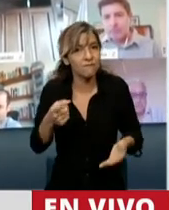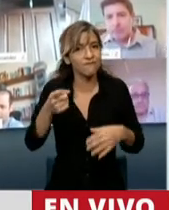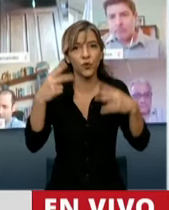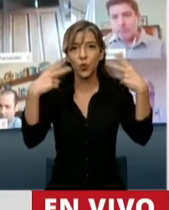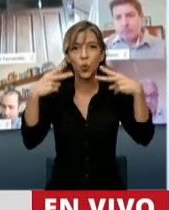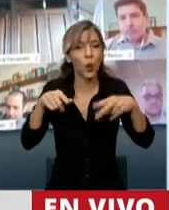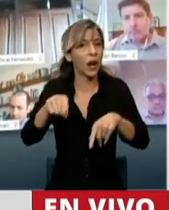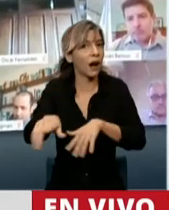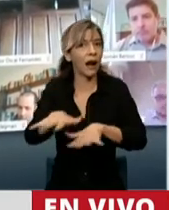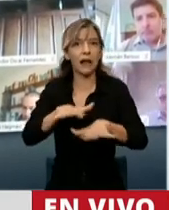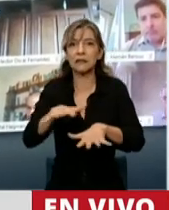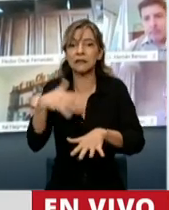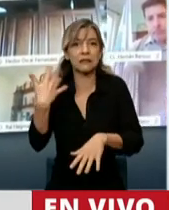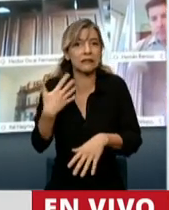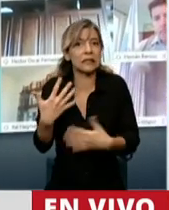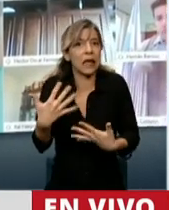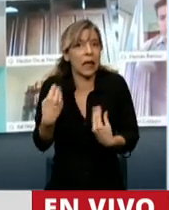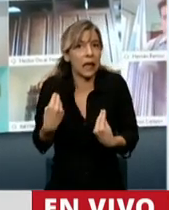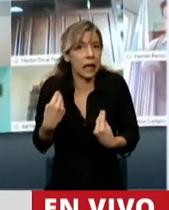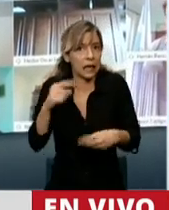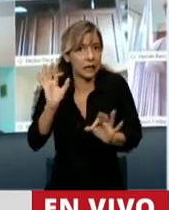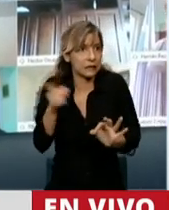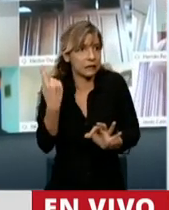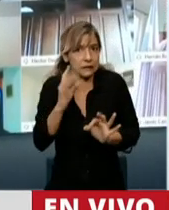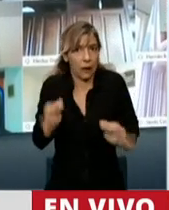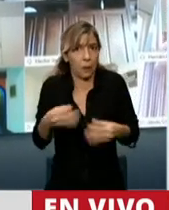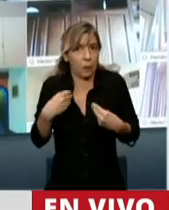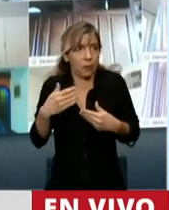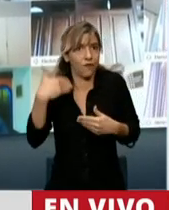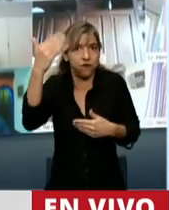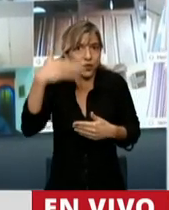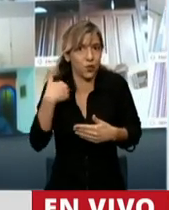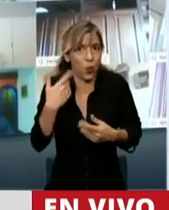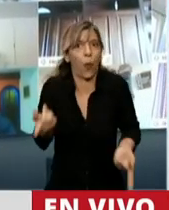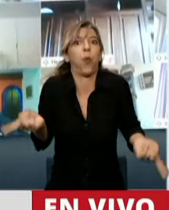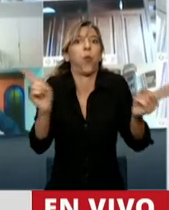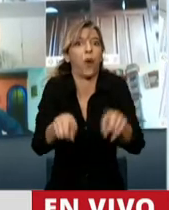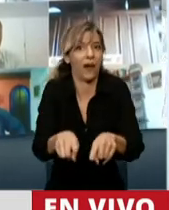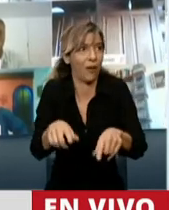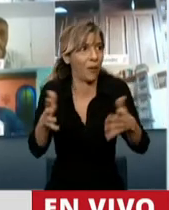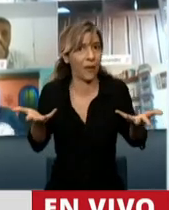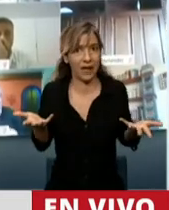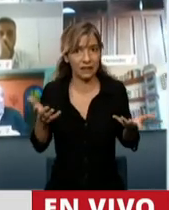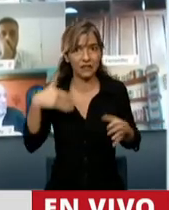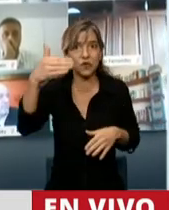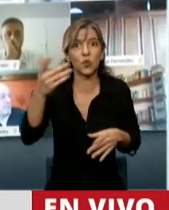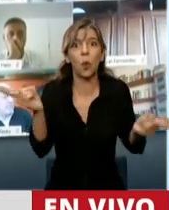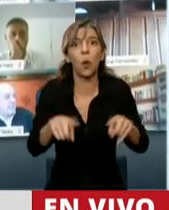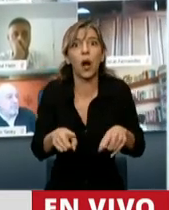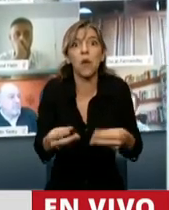actividades que más tarde retomará su ritmo y aún no sabemos con claridad cuál será ese ritmo y bajo qué condiciones.